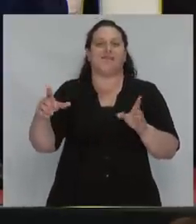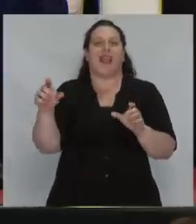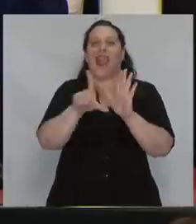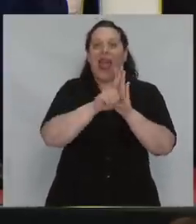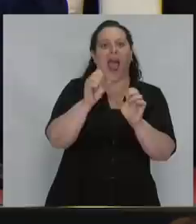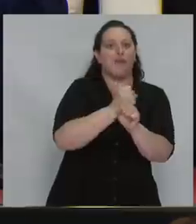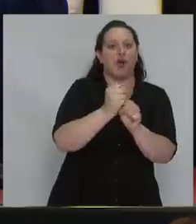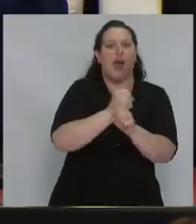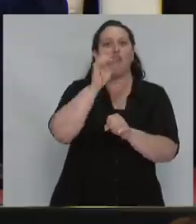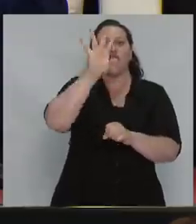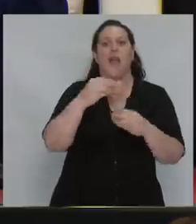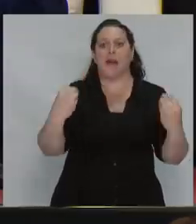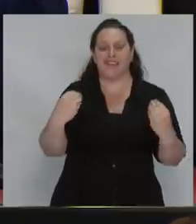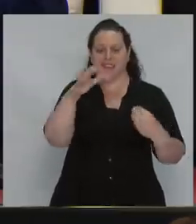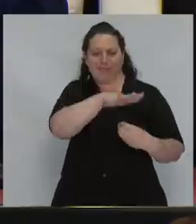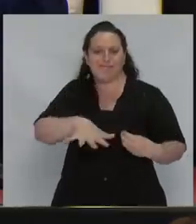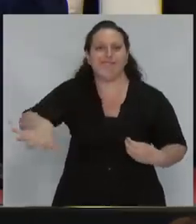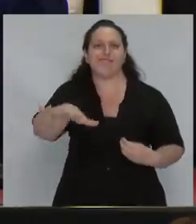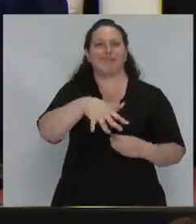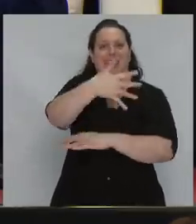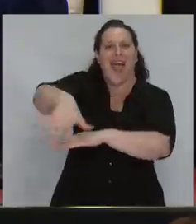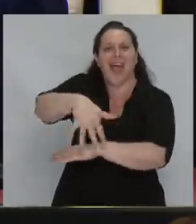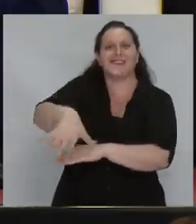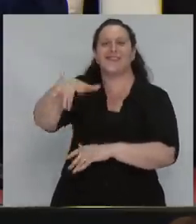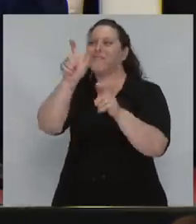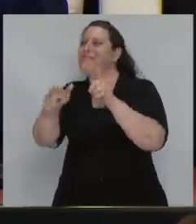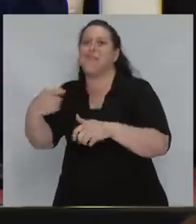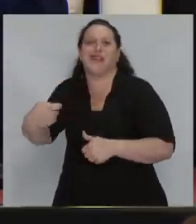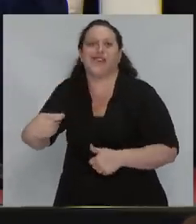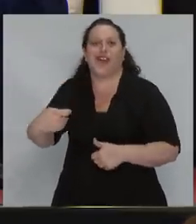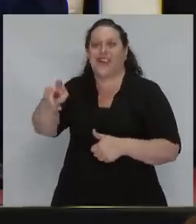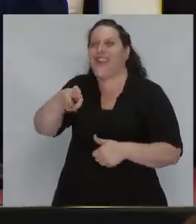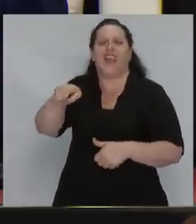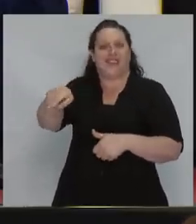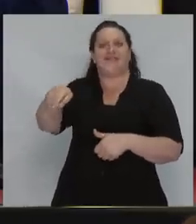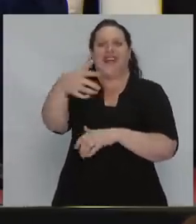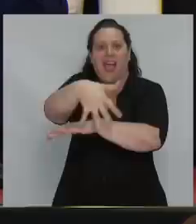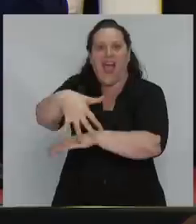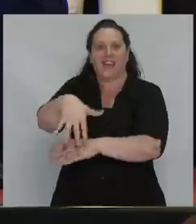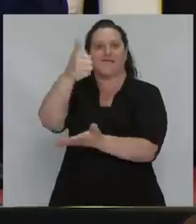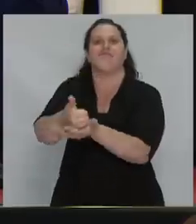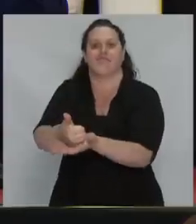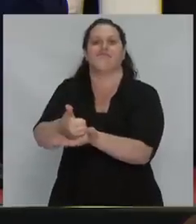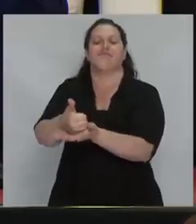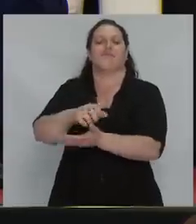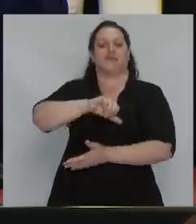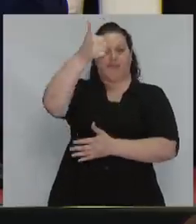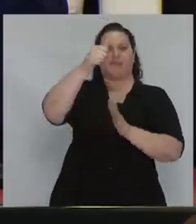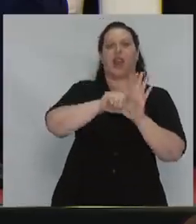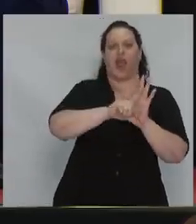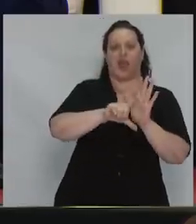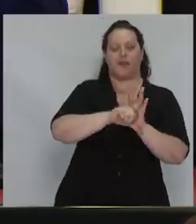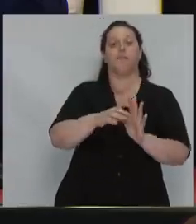calle, los pensionistas en la calle. Termino planteándoos que para mí la solución tiene que ver con el